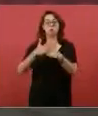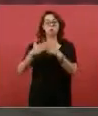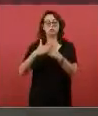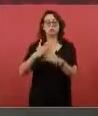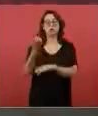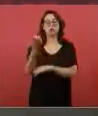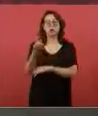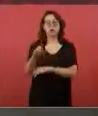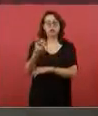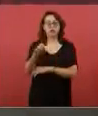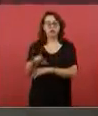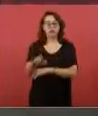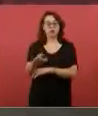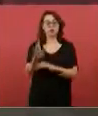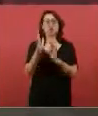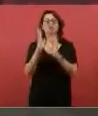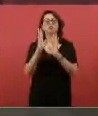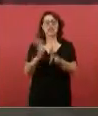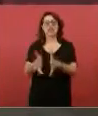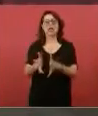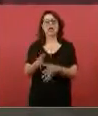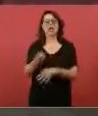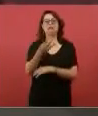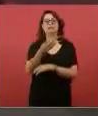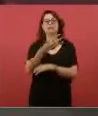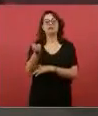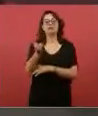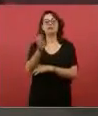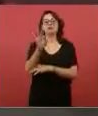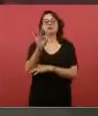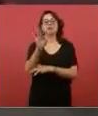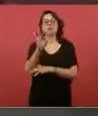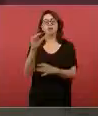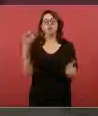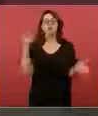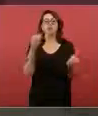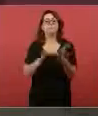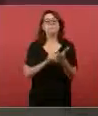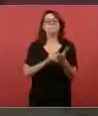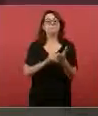a estar procesando 340 mil barriles de crudo.